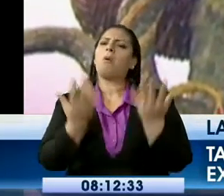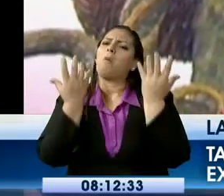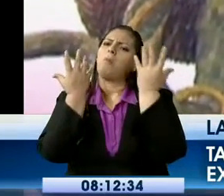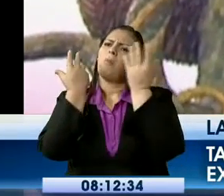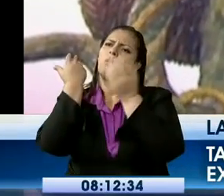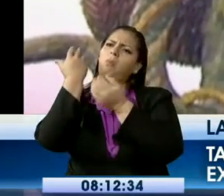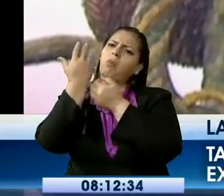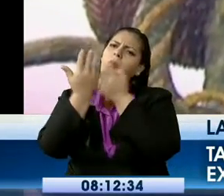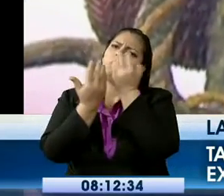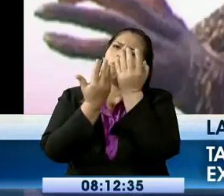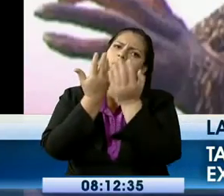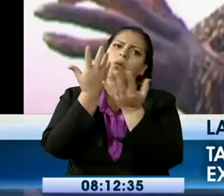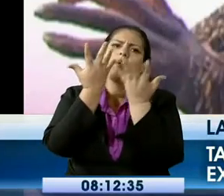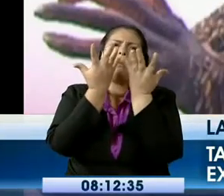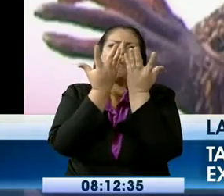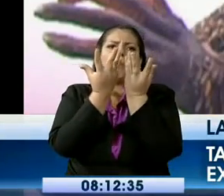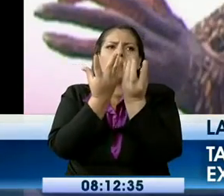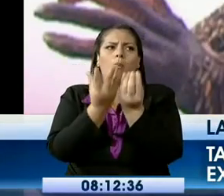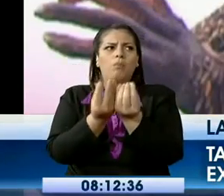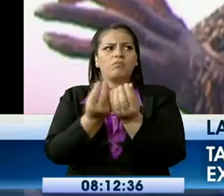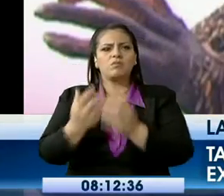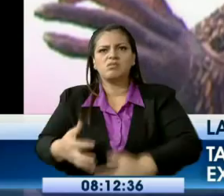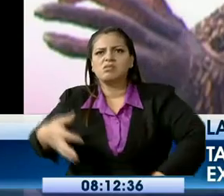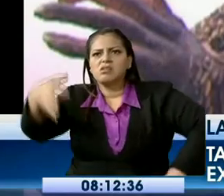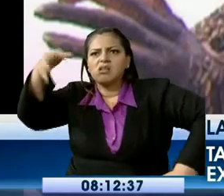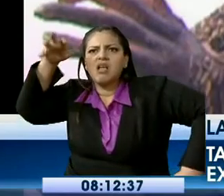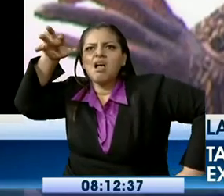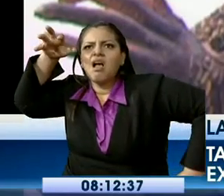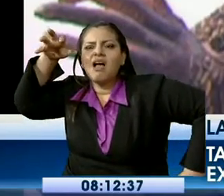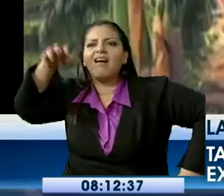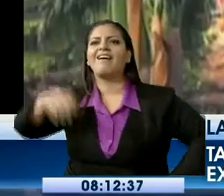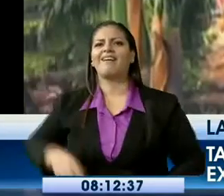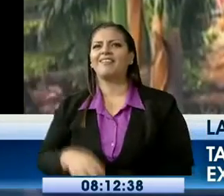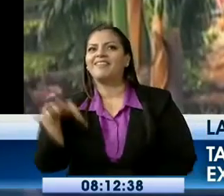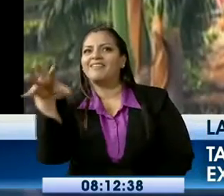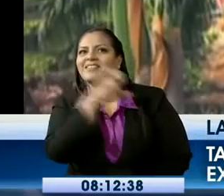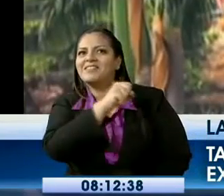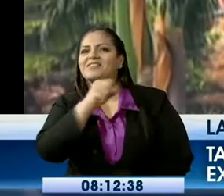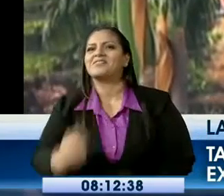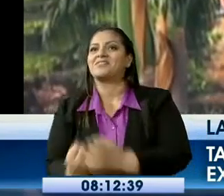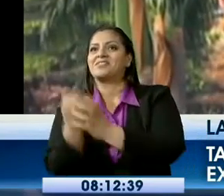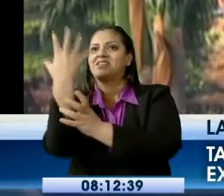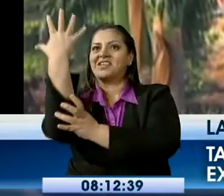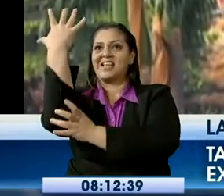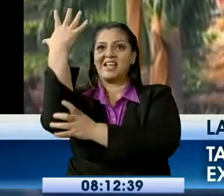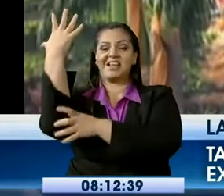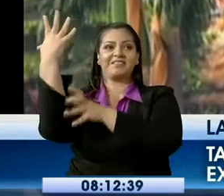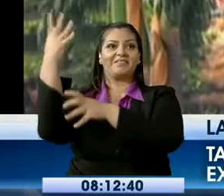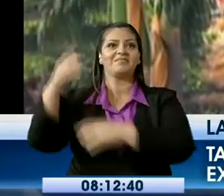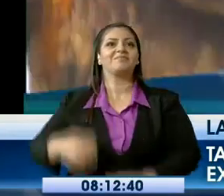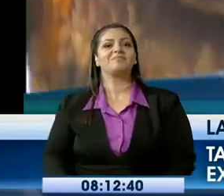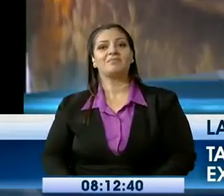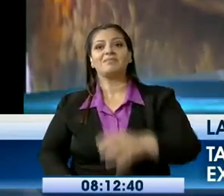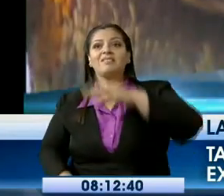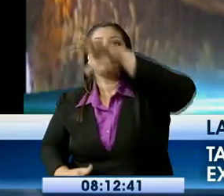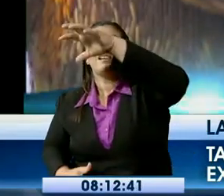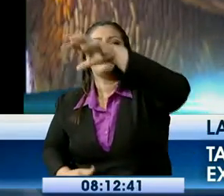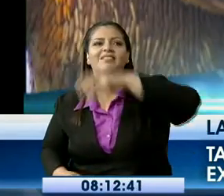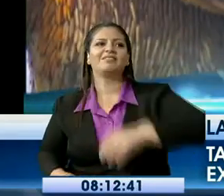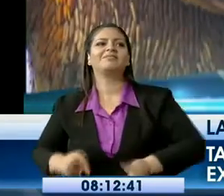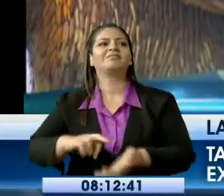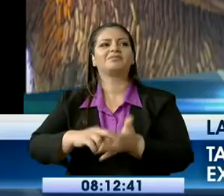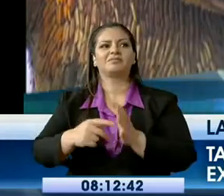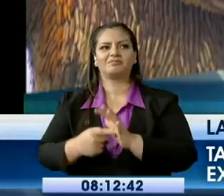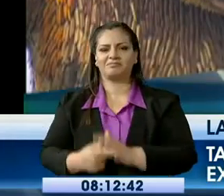la pose que adopta, como si estuviera trepando entre las ramas de un árbol con la mano izquierda extendida, el símbolo de reverencia